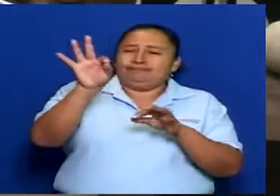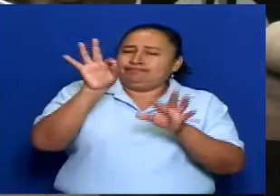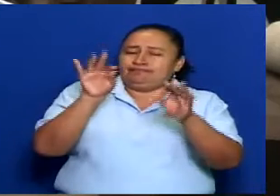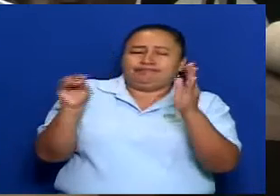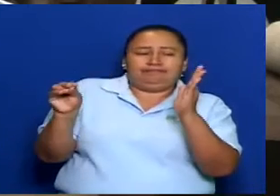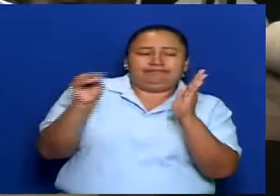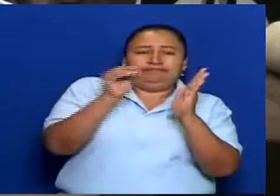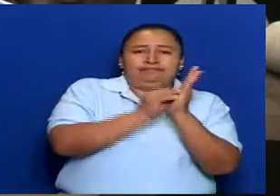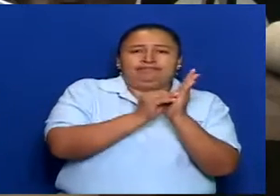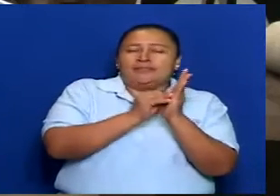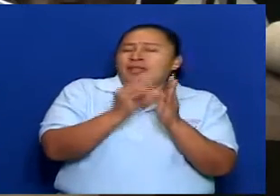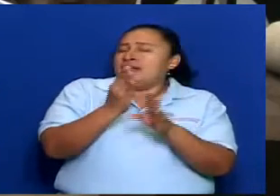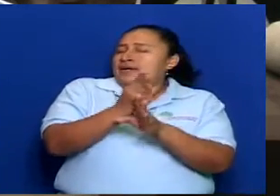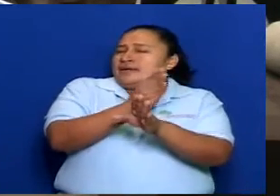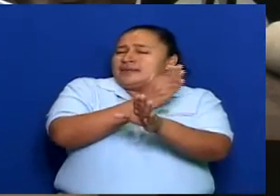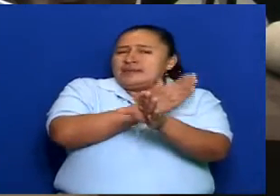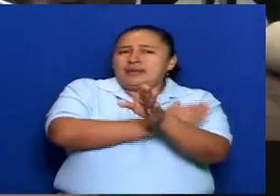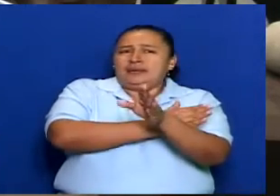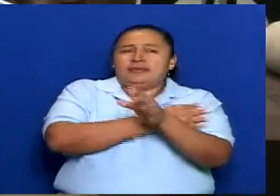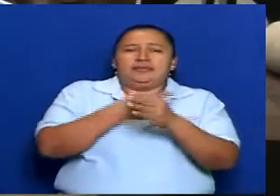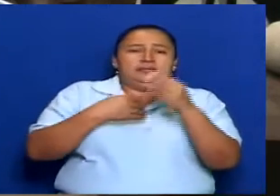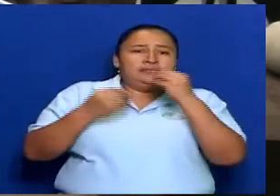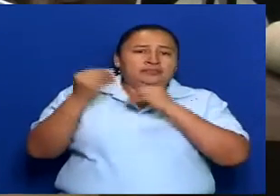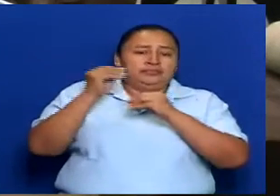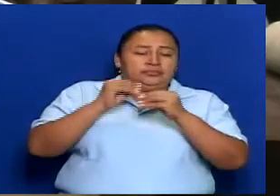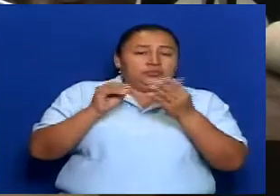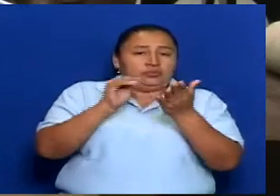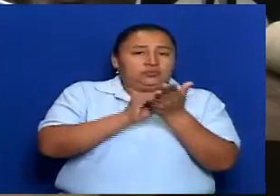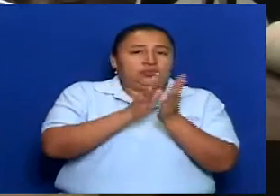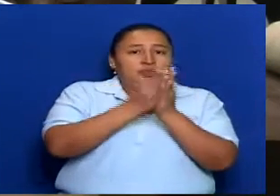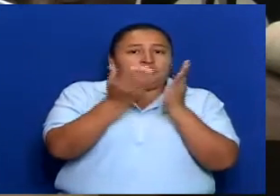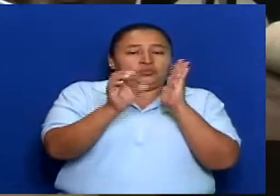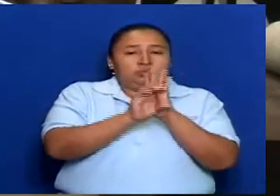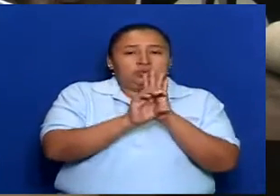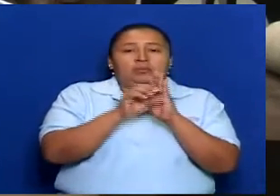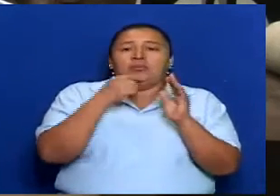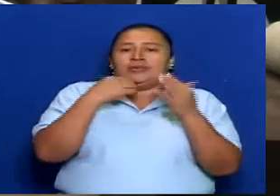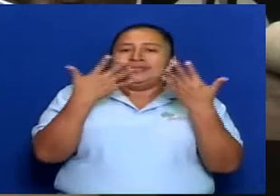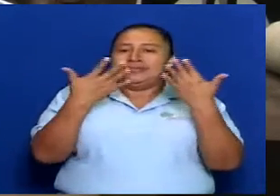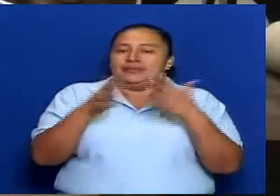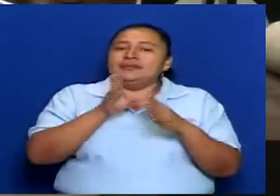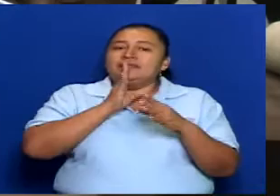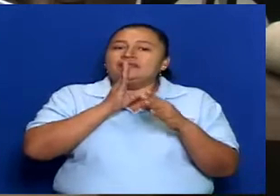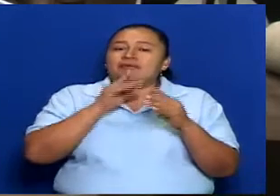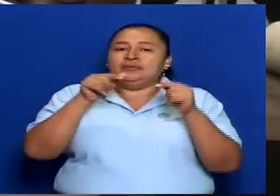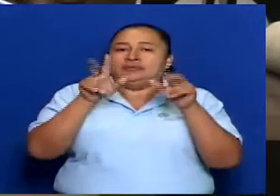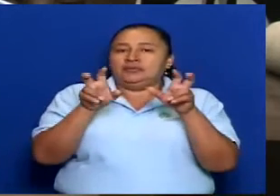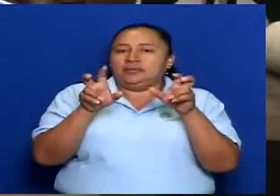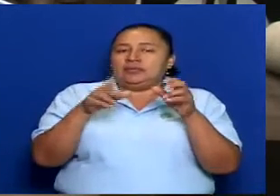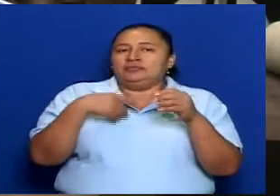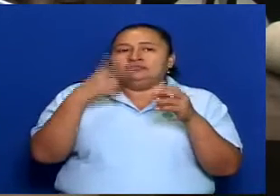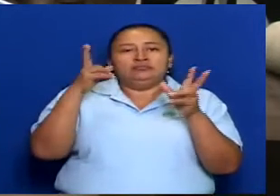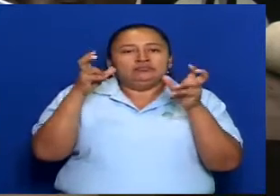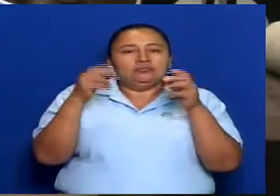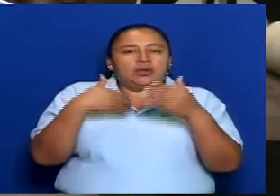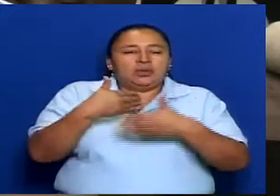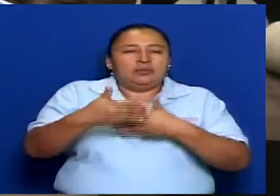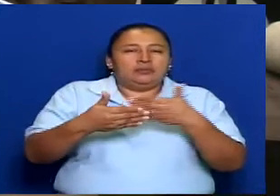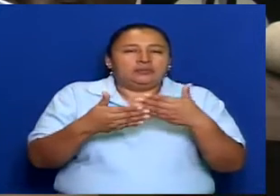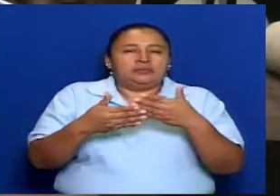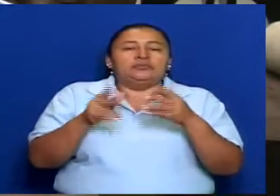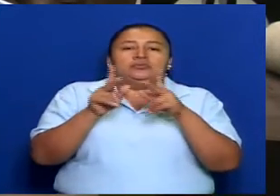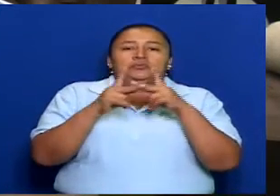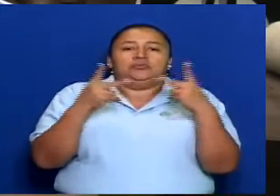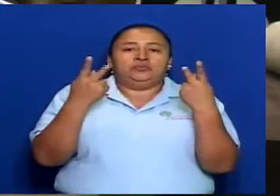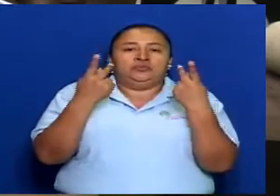mucho antes desde la reforma de la constitución, porque ya estaba abarcándose desde la parte de que es